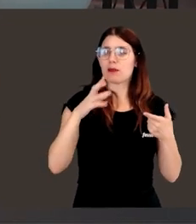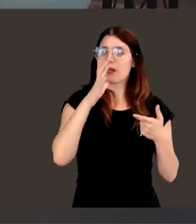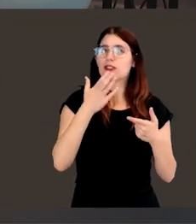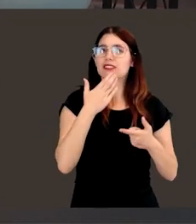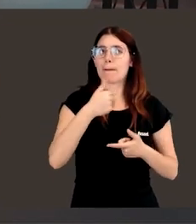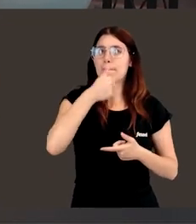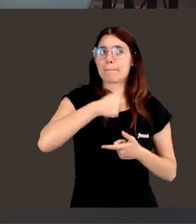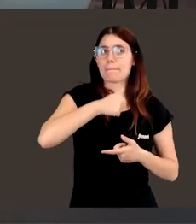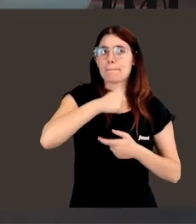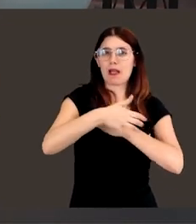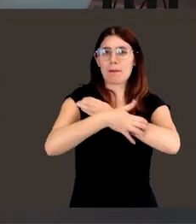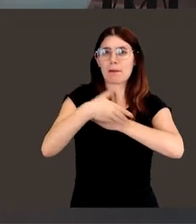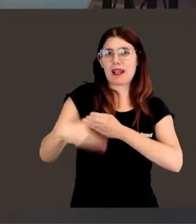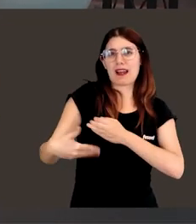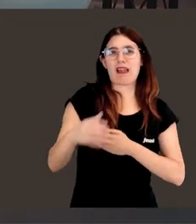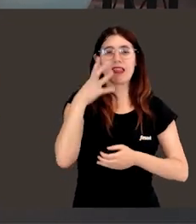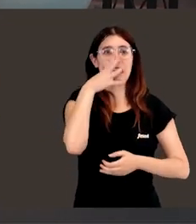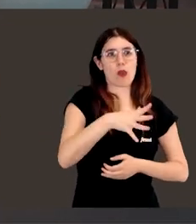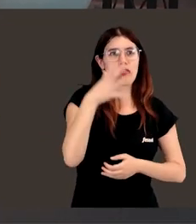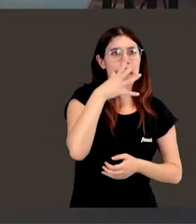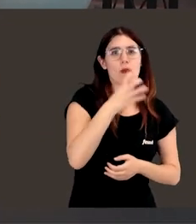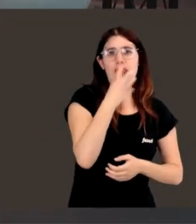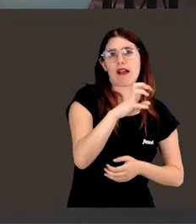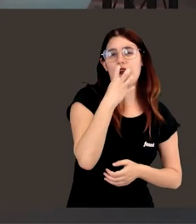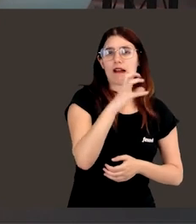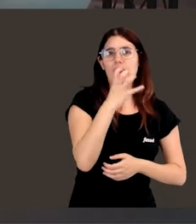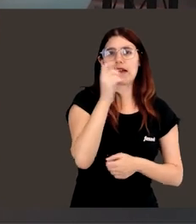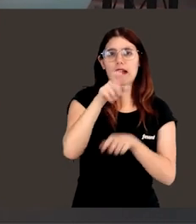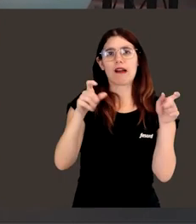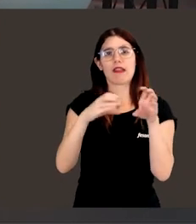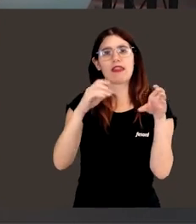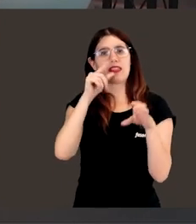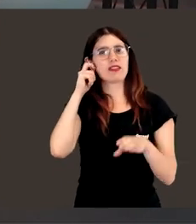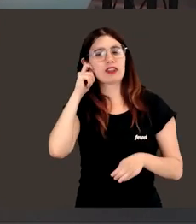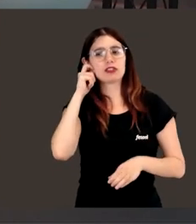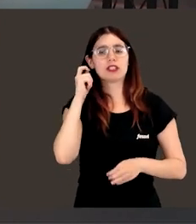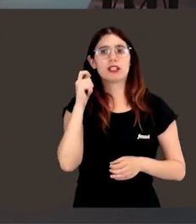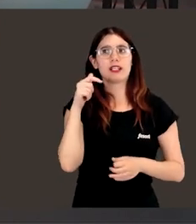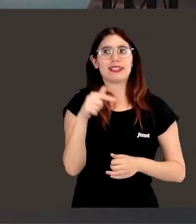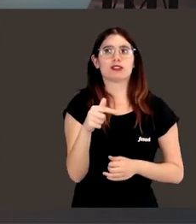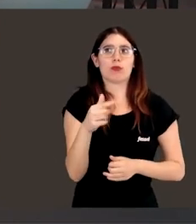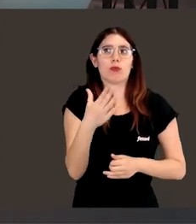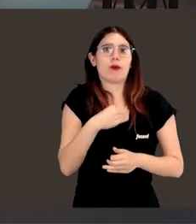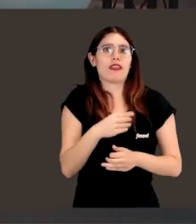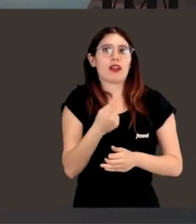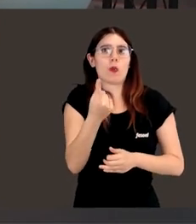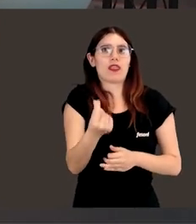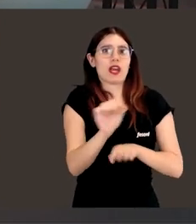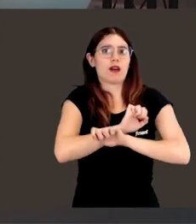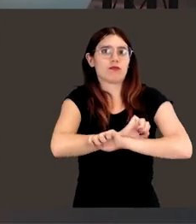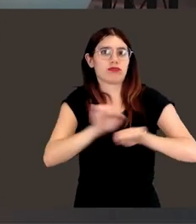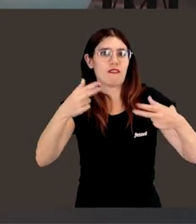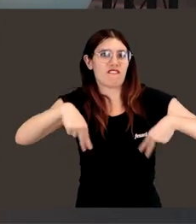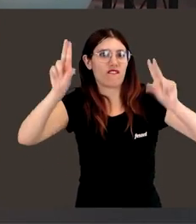resistiendo esa precariedad que denunciáis las científicas y los científicos, no puede llegar a algún momento, digamos. Se